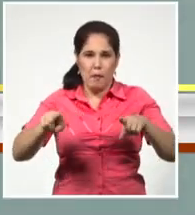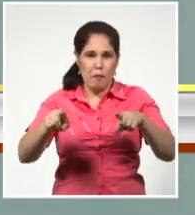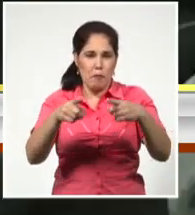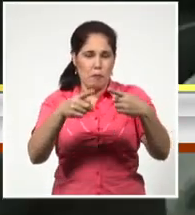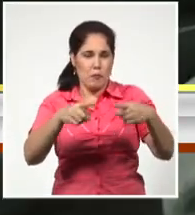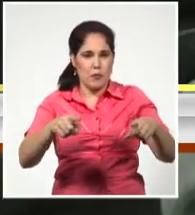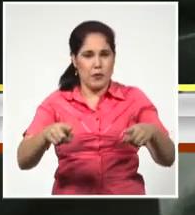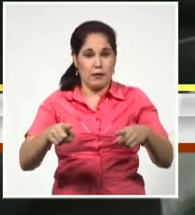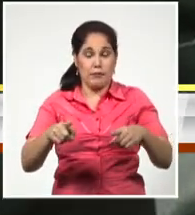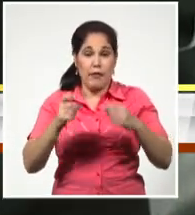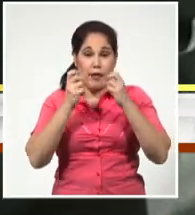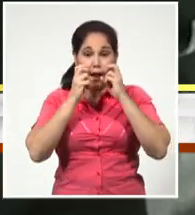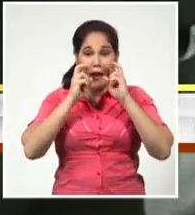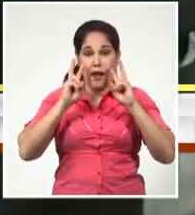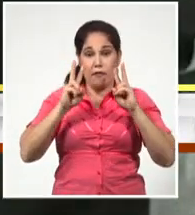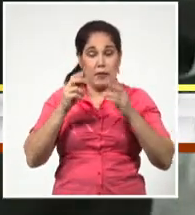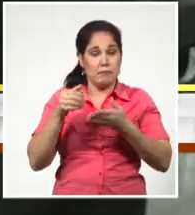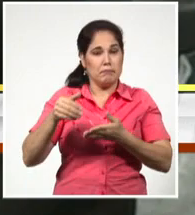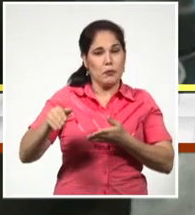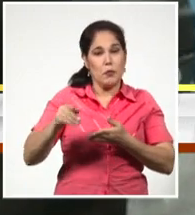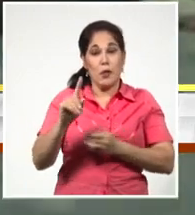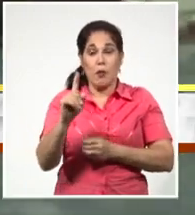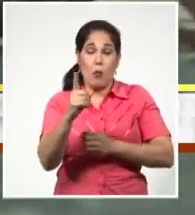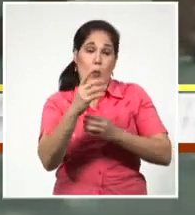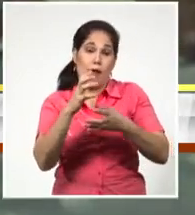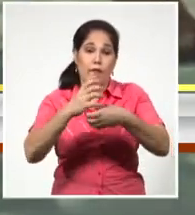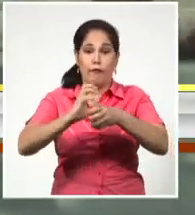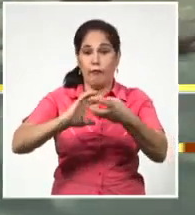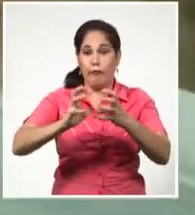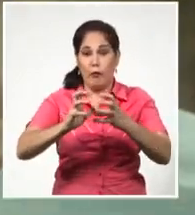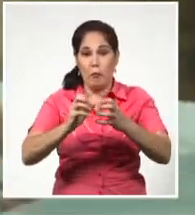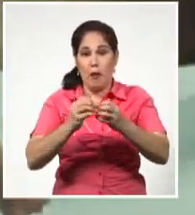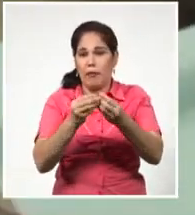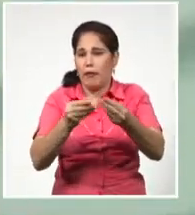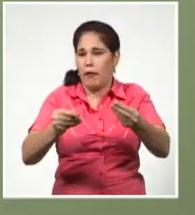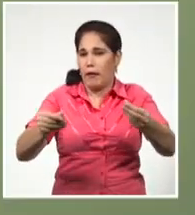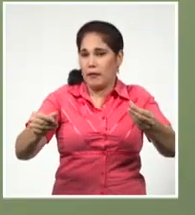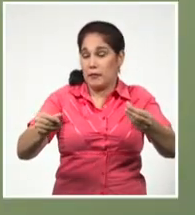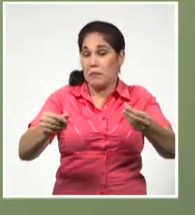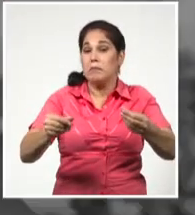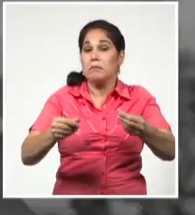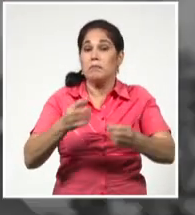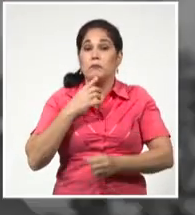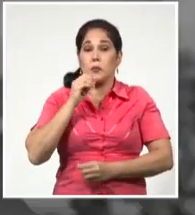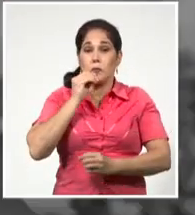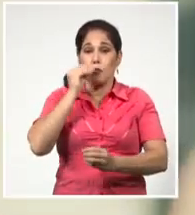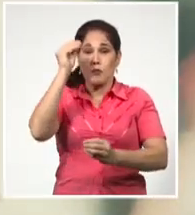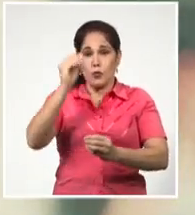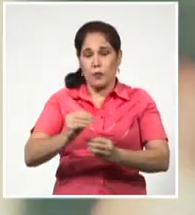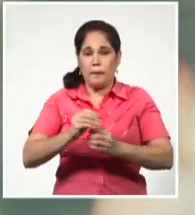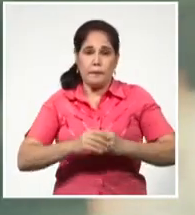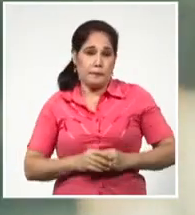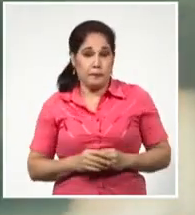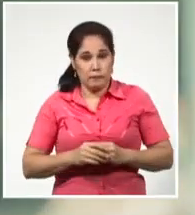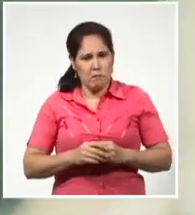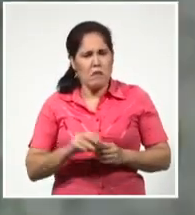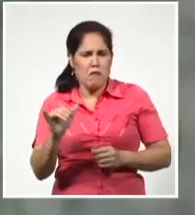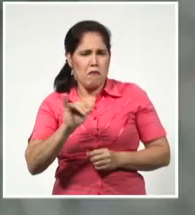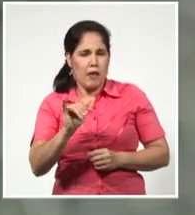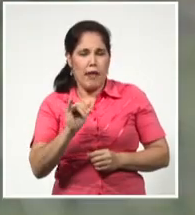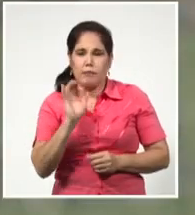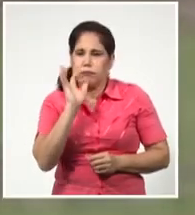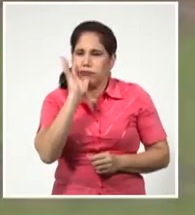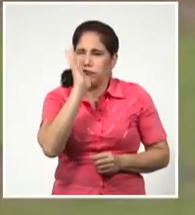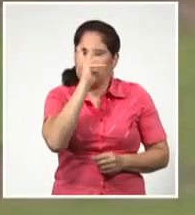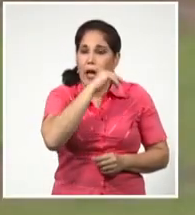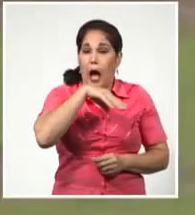si la vida me descerrará un rincón de la tierra. No es menos cierto que también encanta con